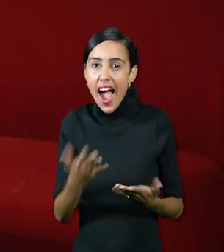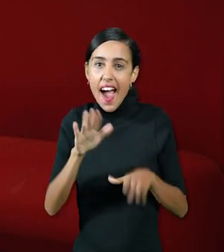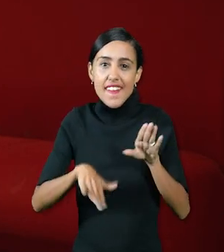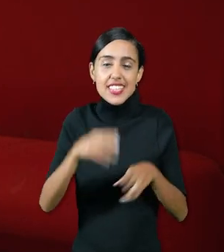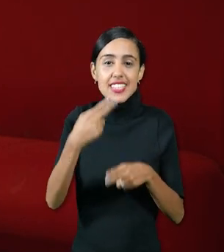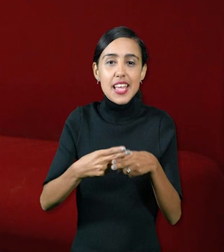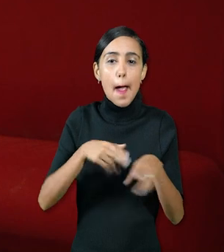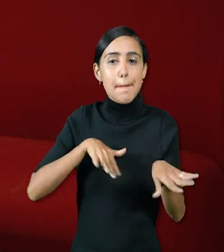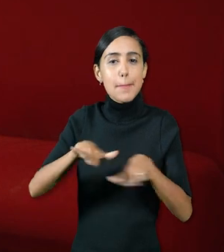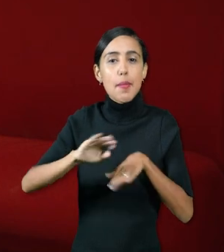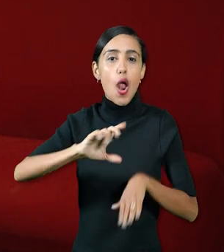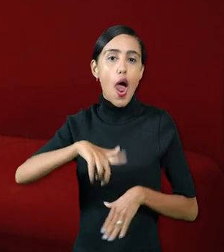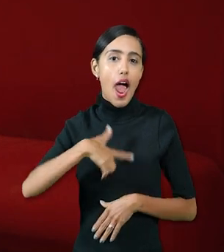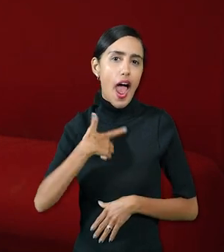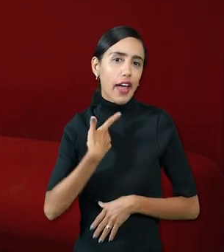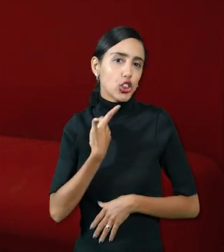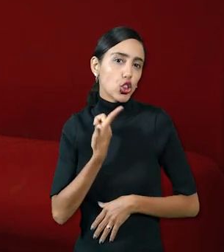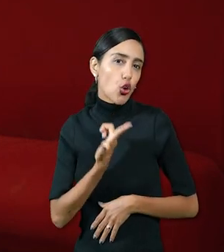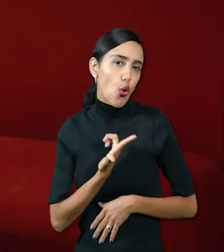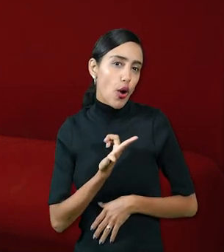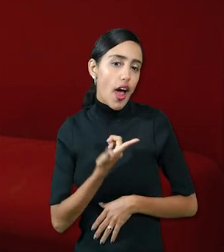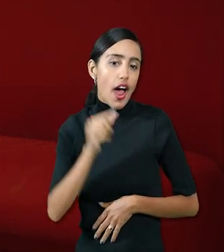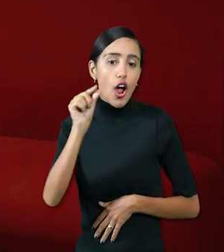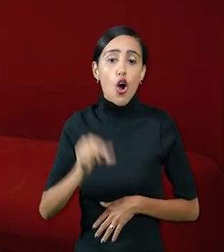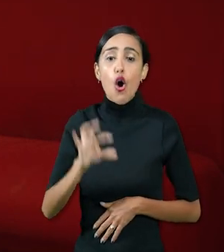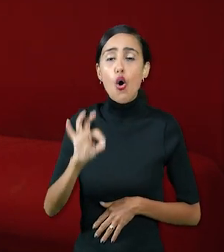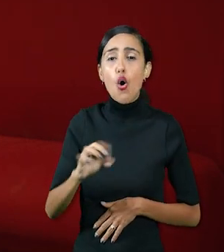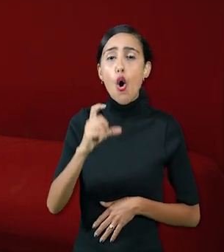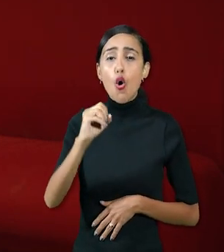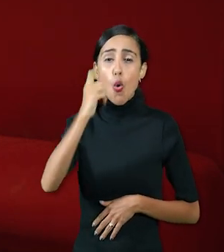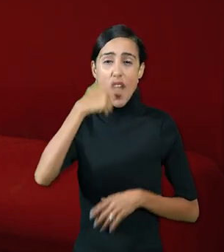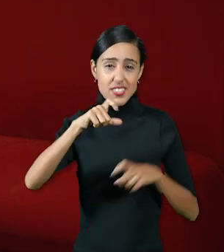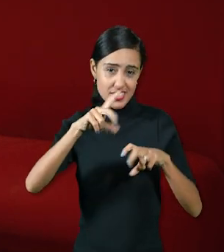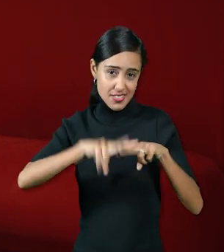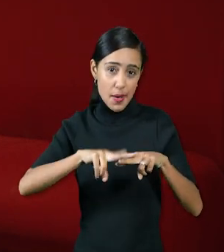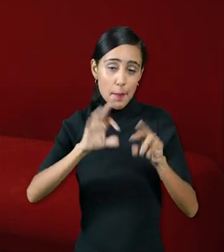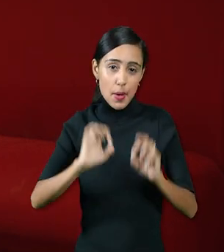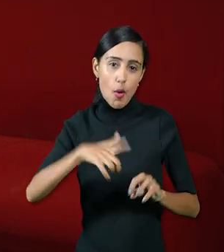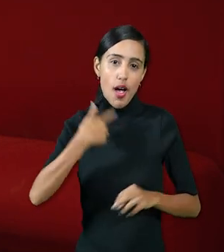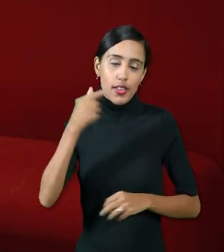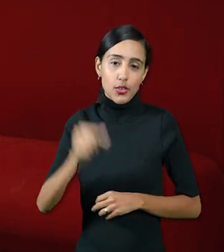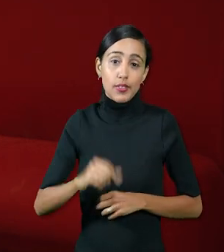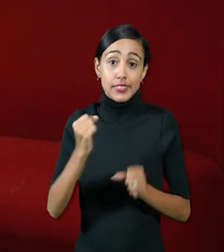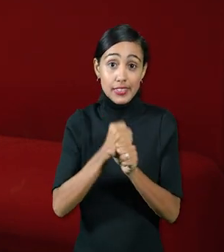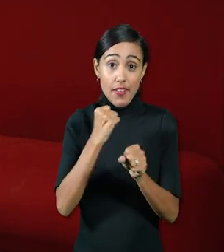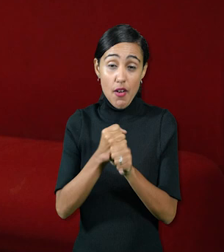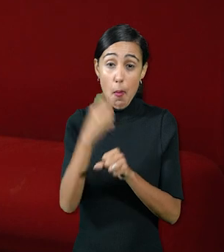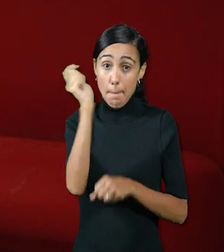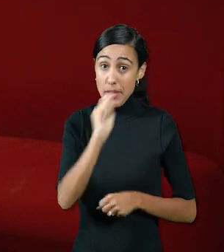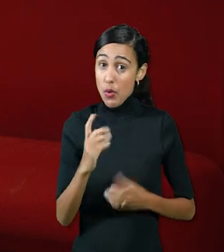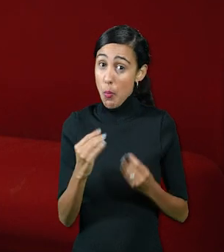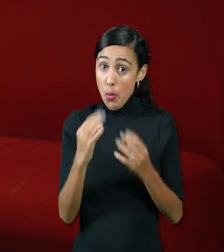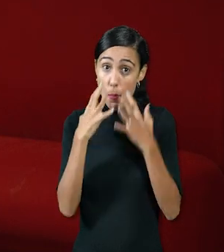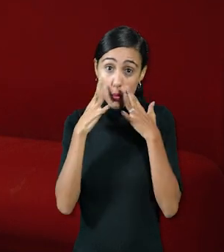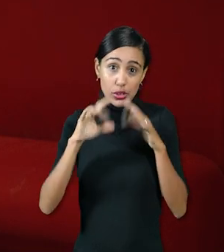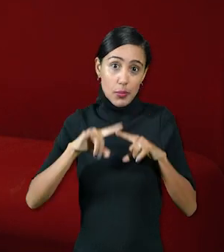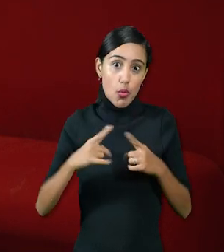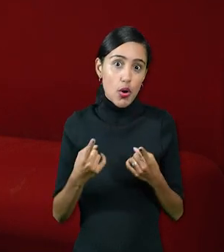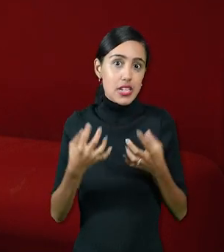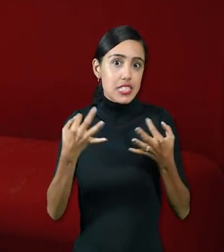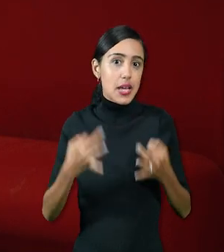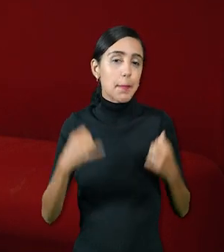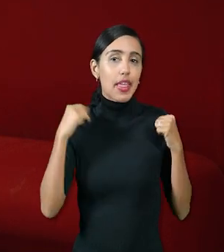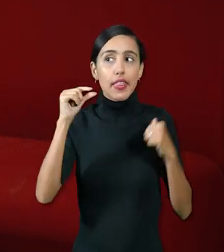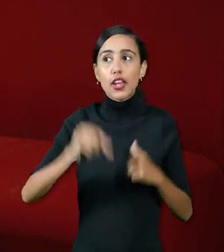preparador actoral o a veces se le llama coach actoral El trabajo del director de actores en una película es muy importante porque no siempre el